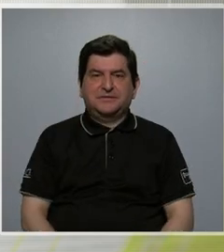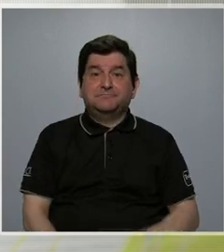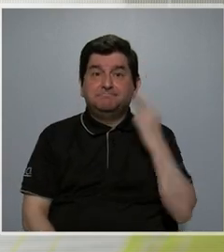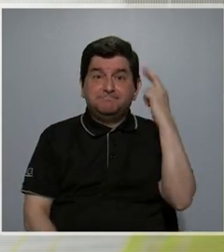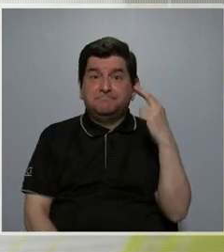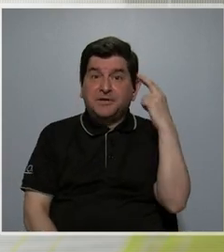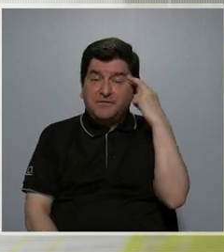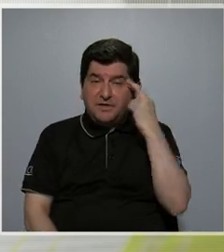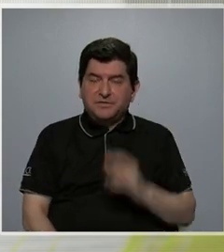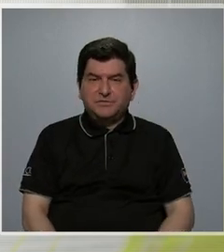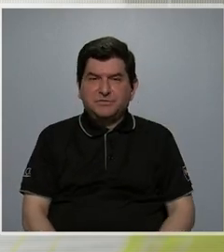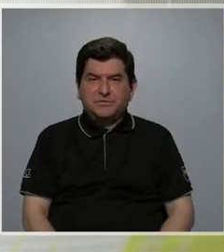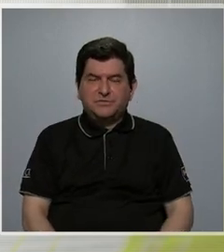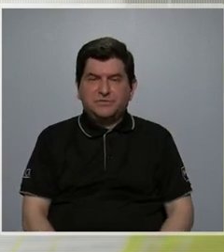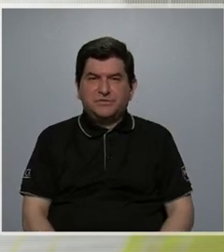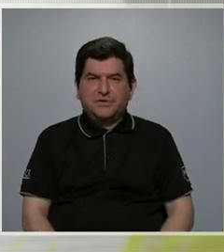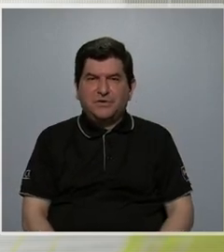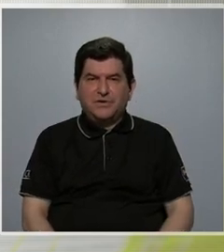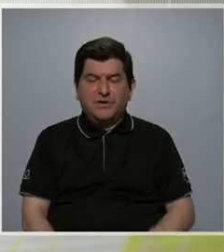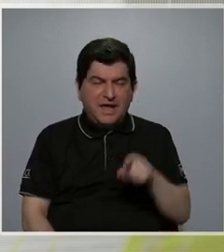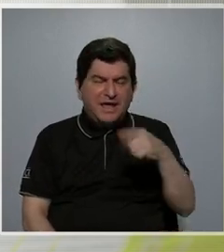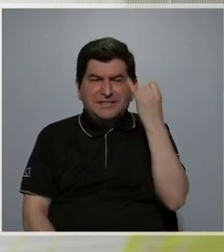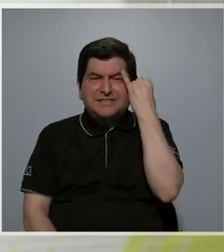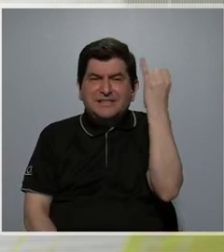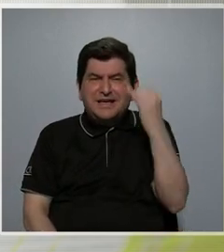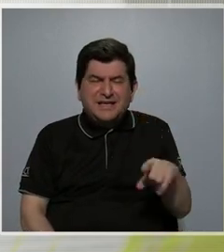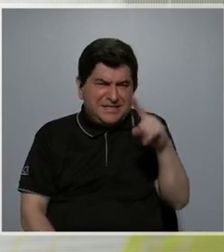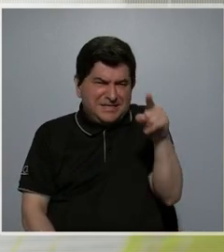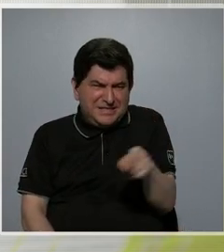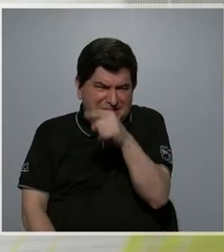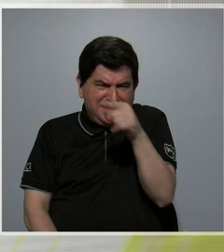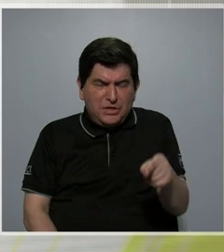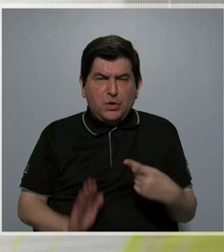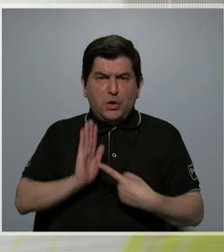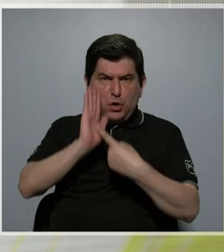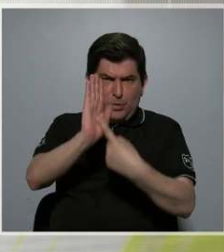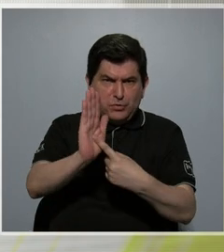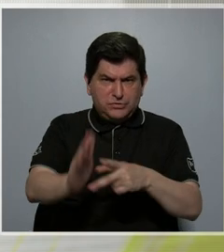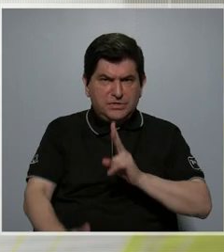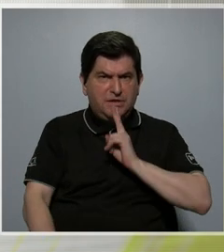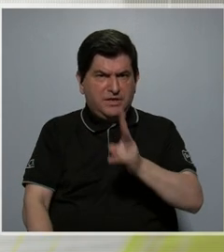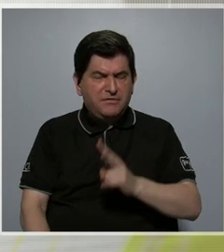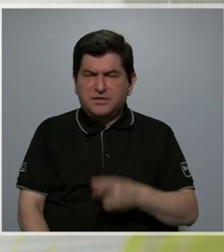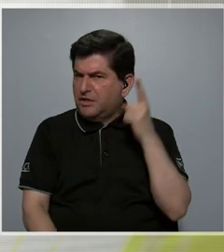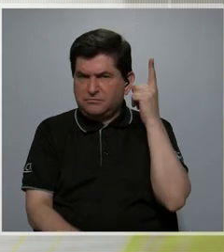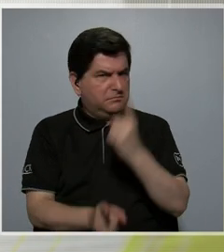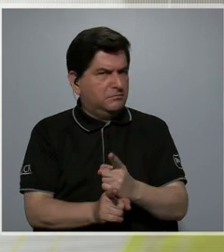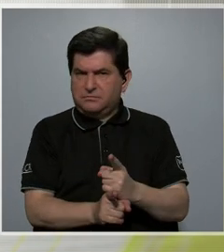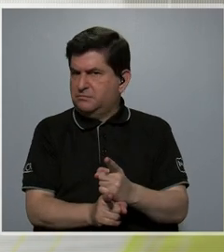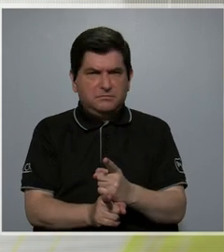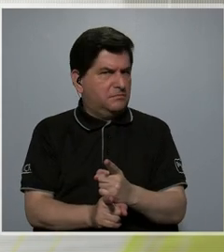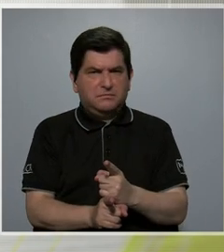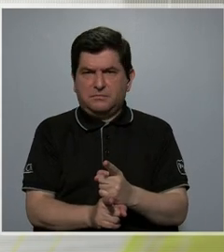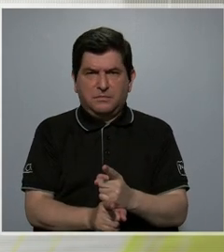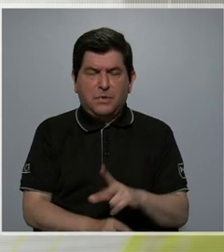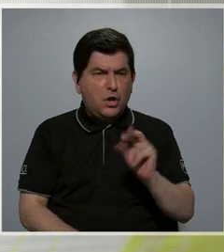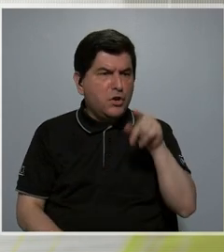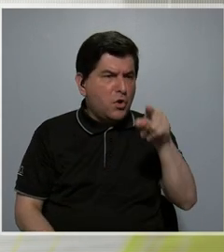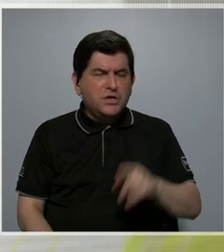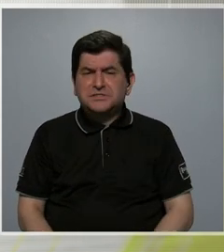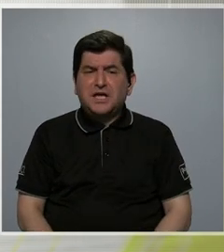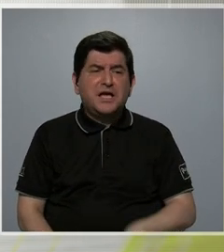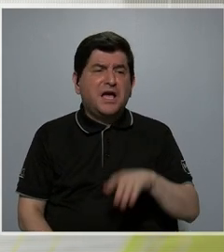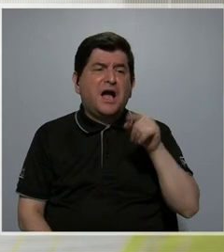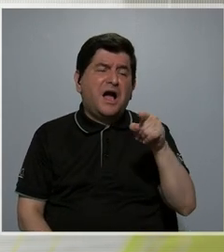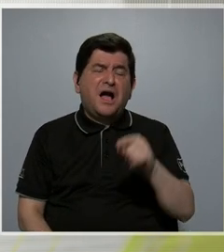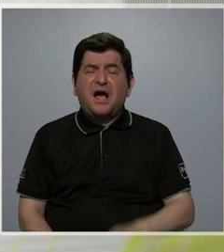por tanto, derribando o desmontando esta ideología y mostrando que eso realmente no es cierto, no es que lo merezcan menos,